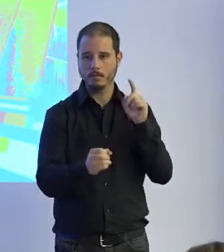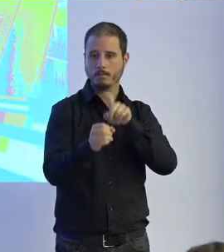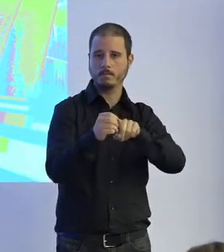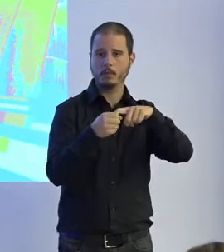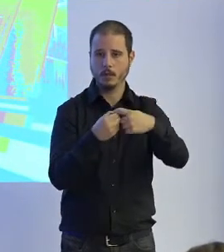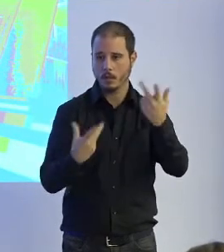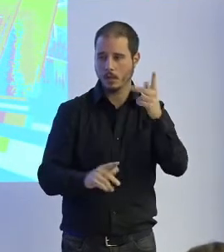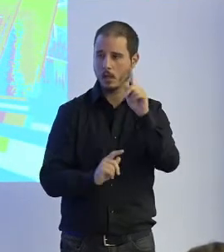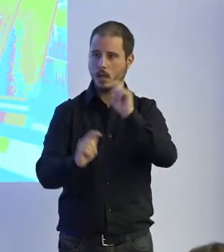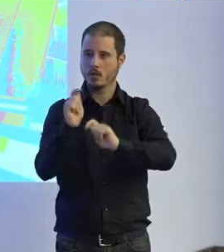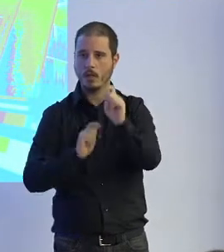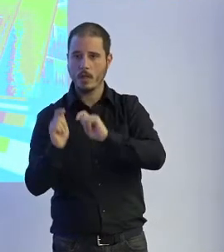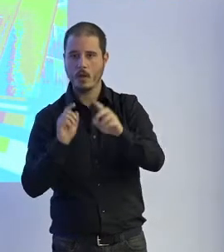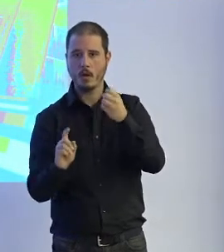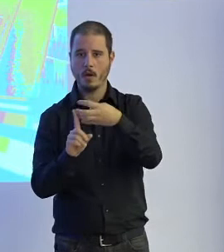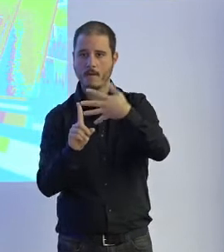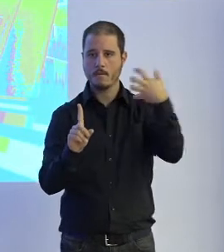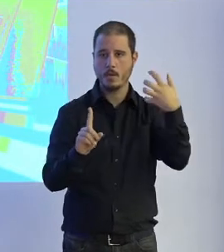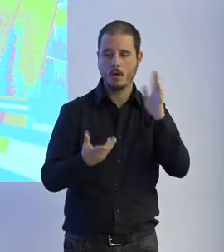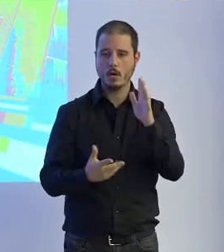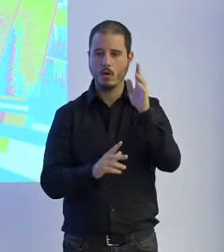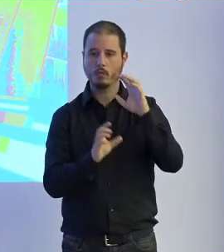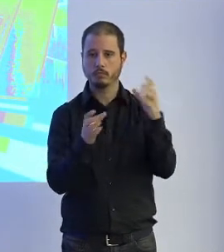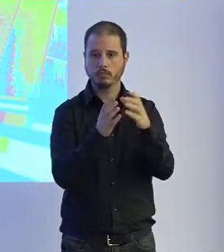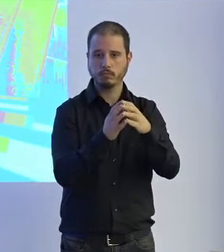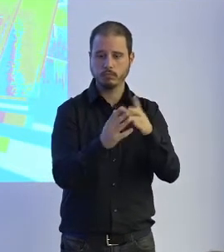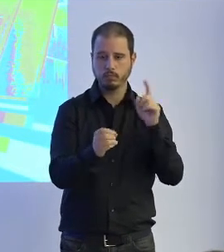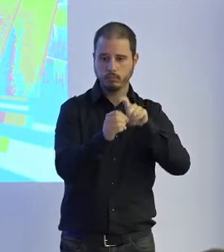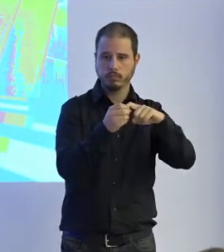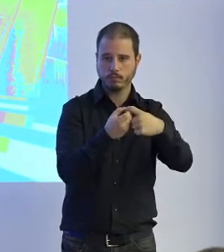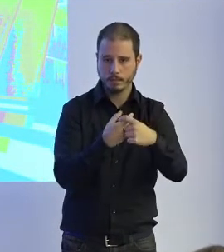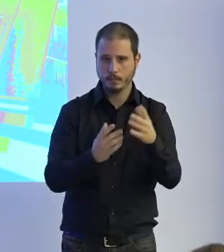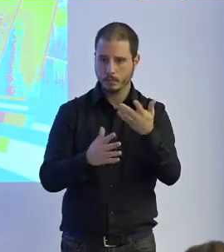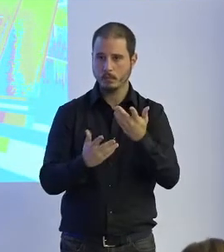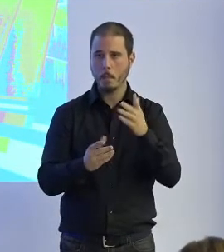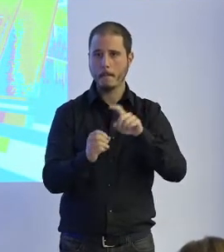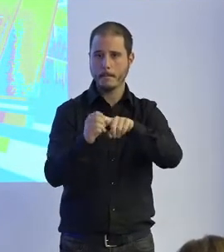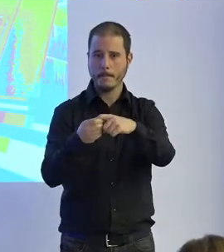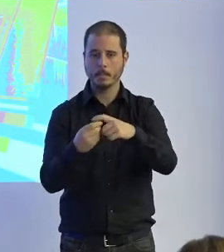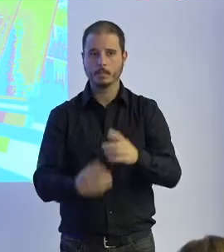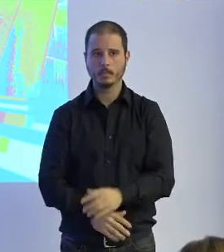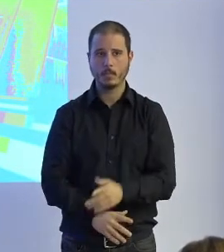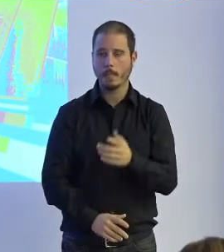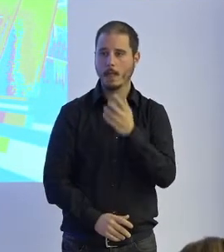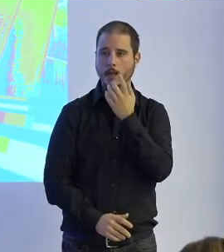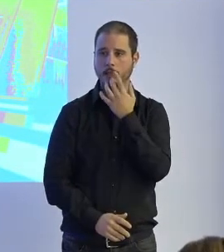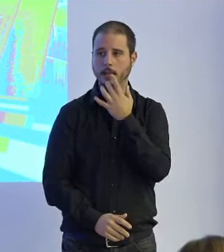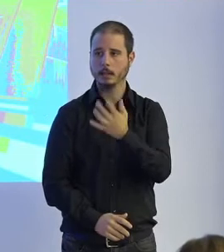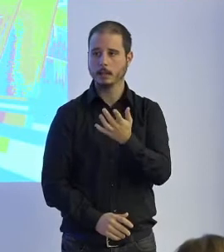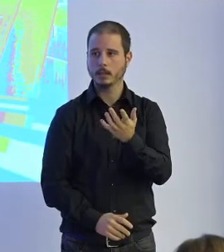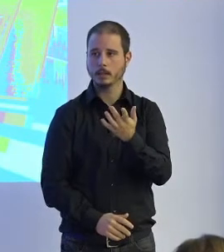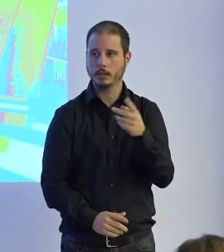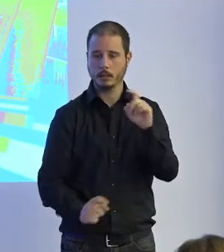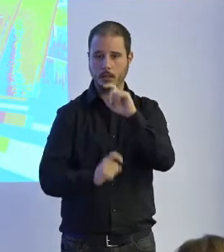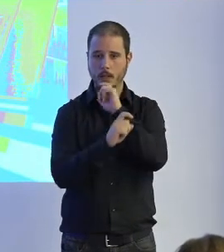asociaciones, en foros, en colectivos, etcétera, y de responder cuando existe una llamada a tal efecto